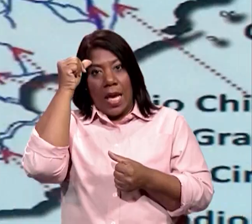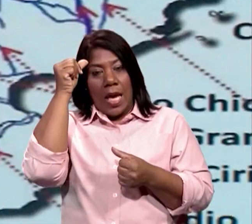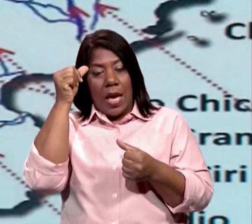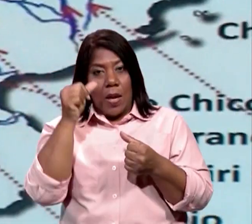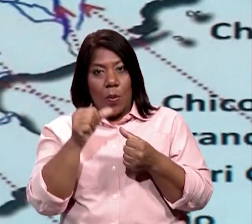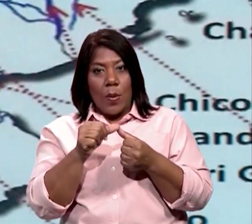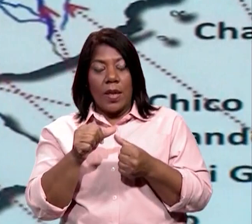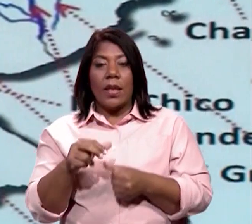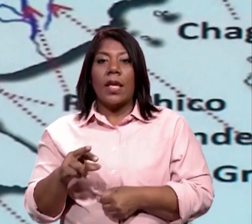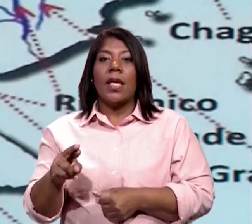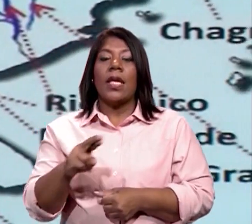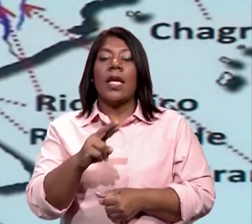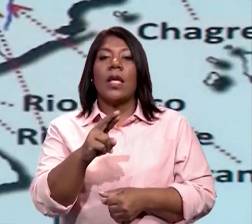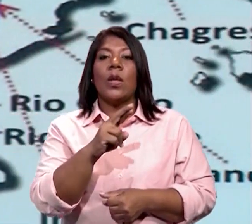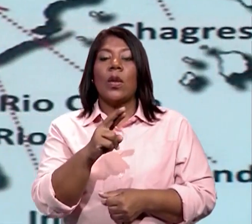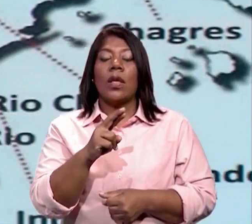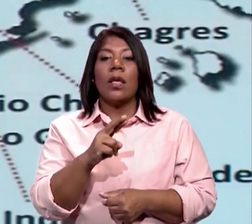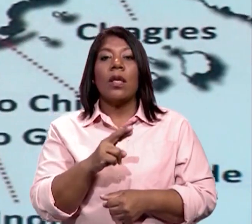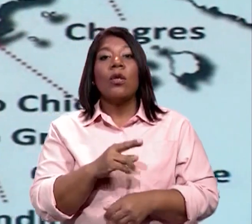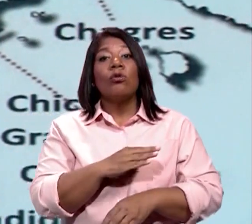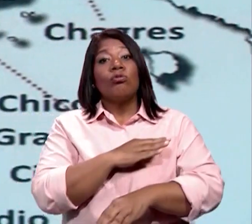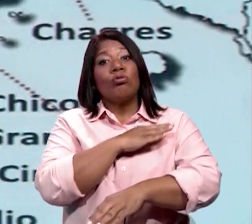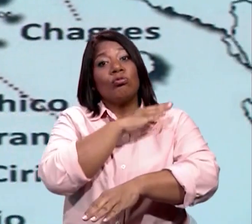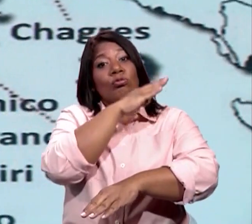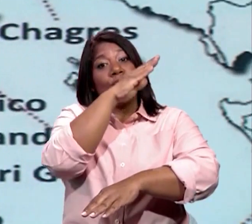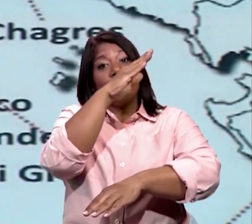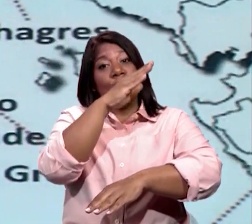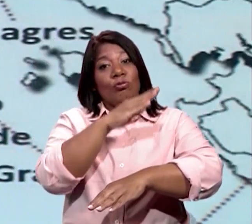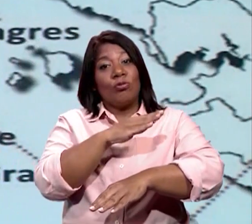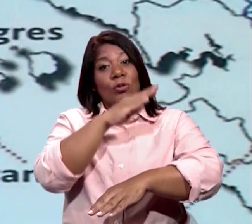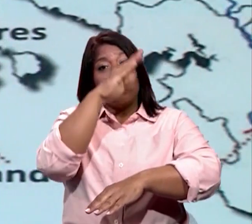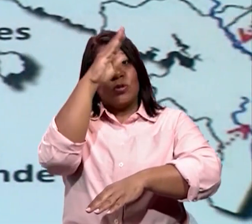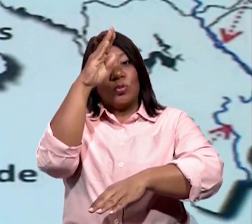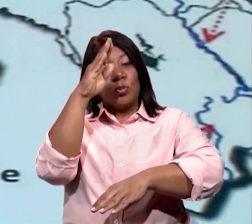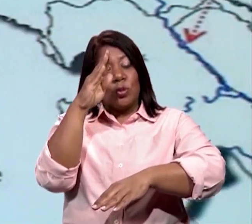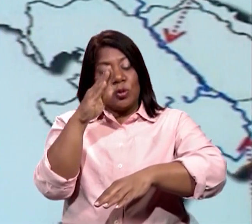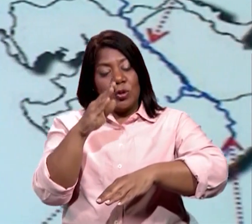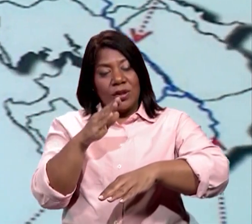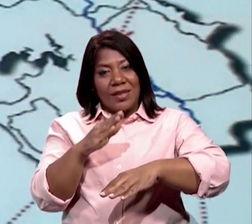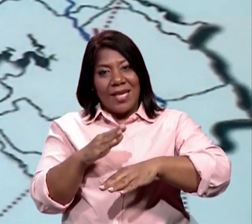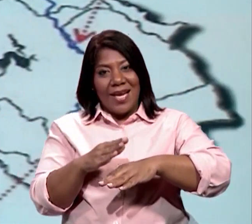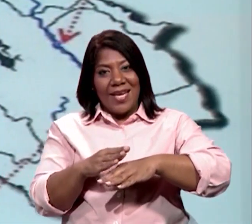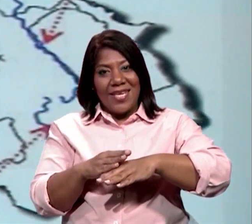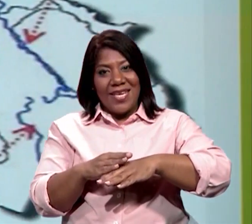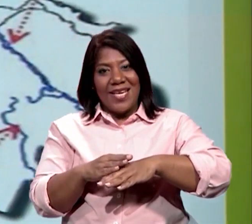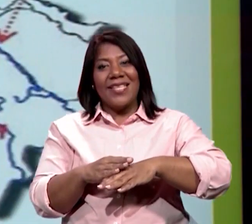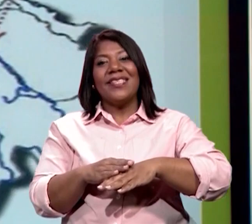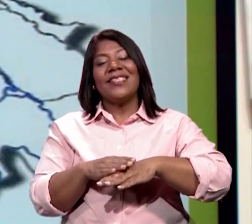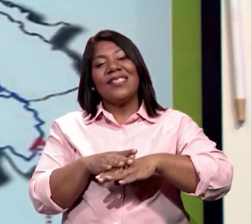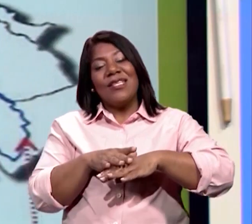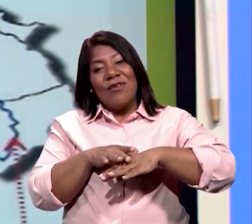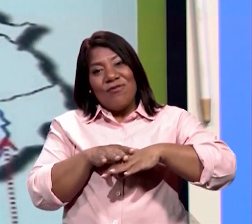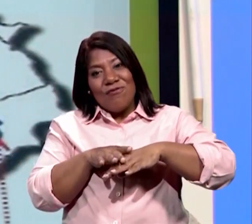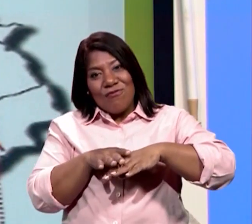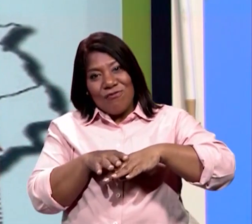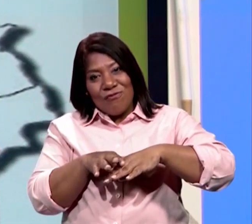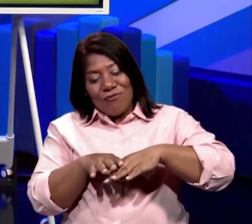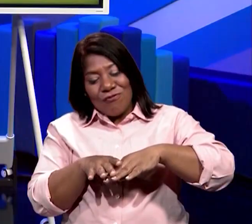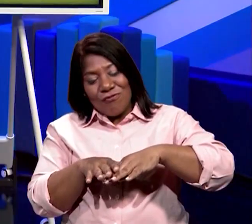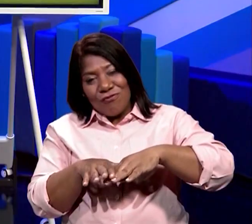los ríos nacen de dónde, chicos. A ver acá. Los ríos nacen de